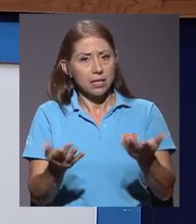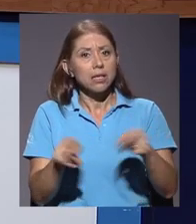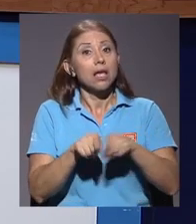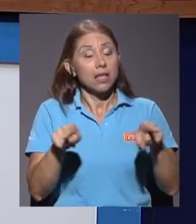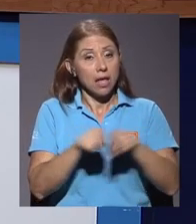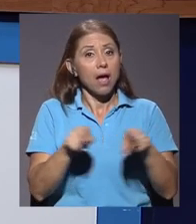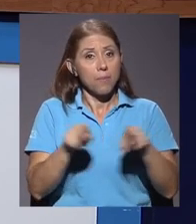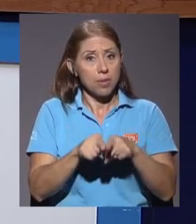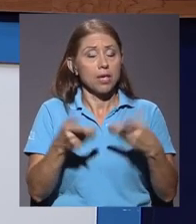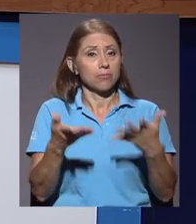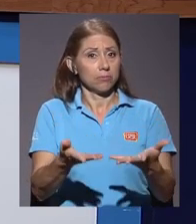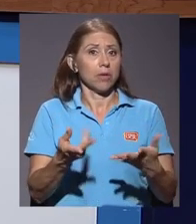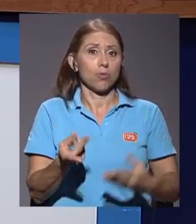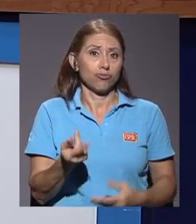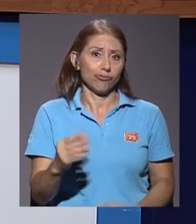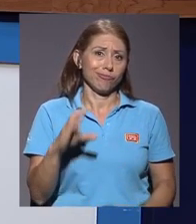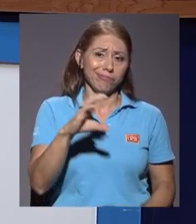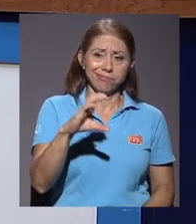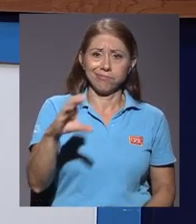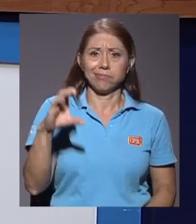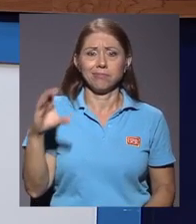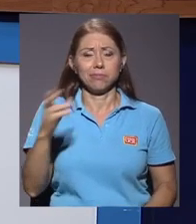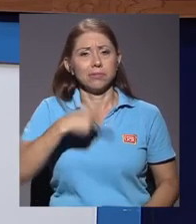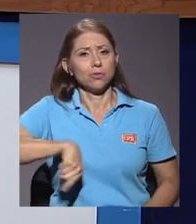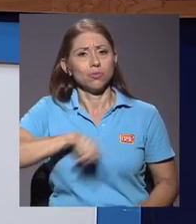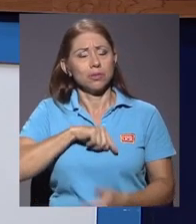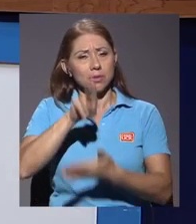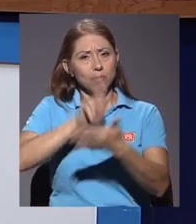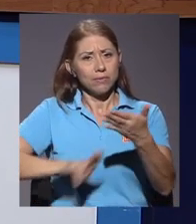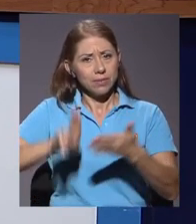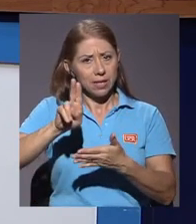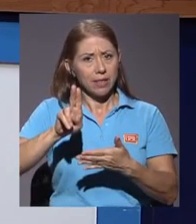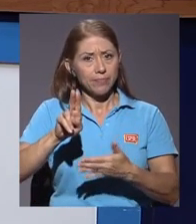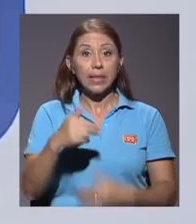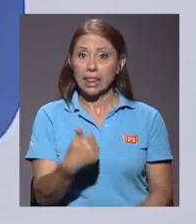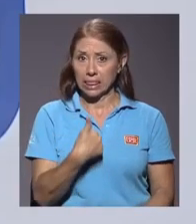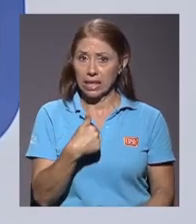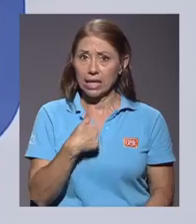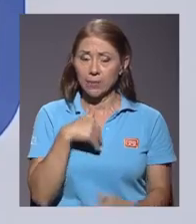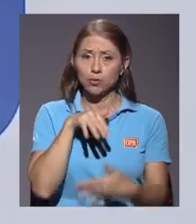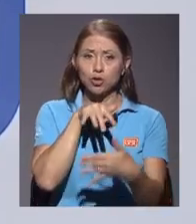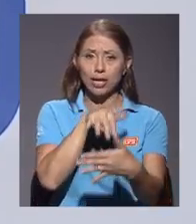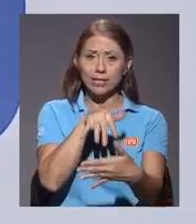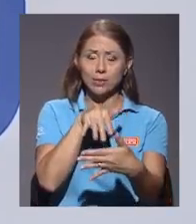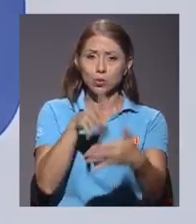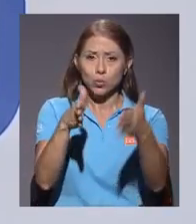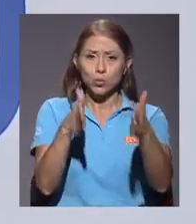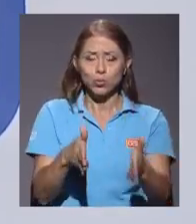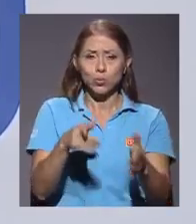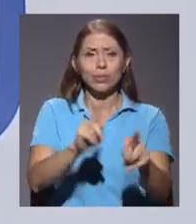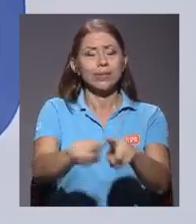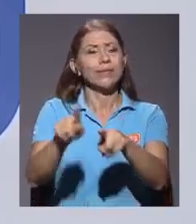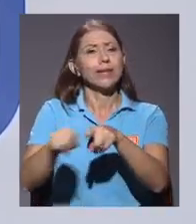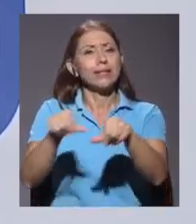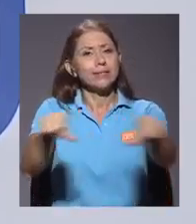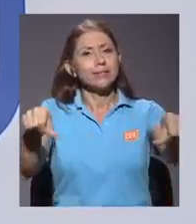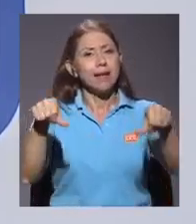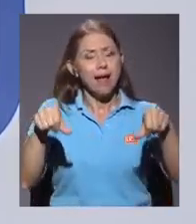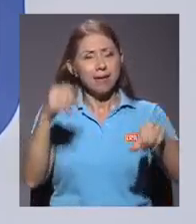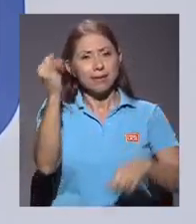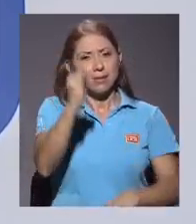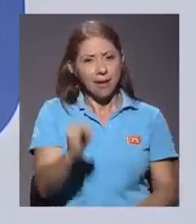objeto de fuertes inversiones en nuestra Universidad. Tenemos estudiantes en diferentes áreas de las artes